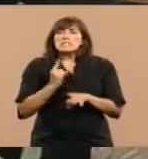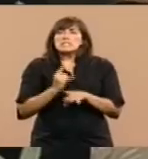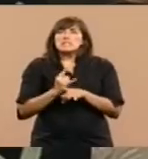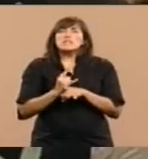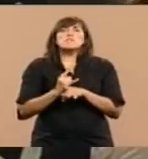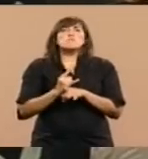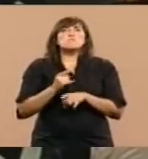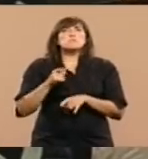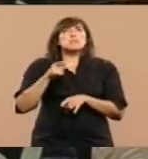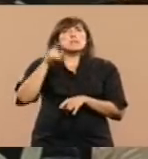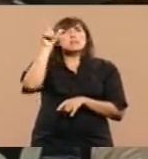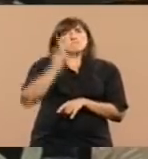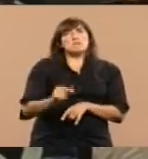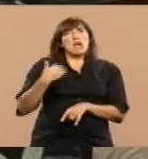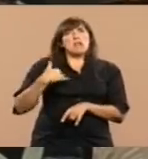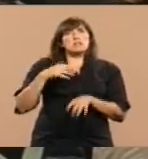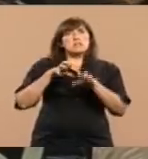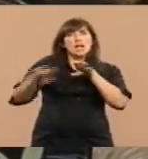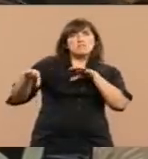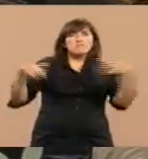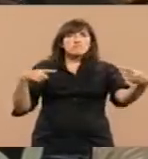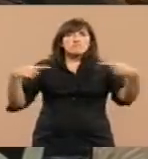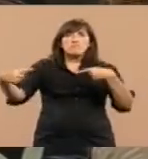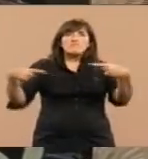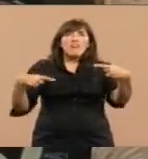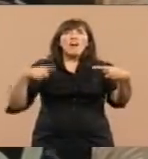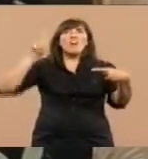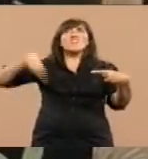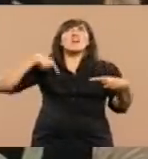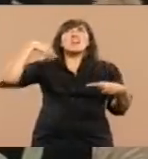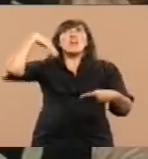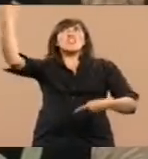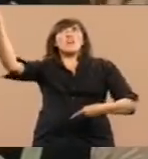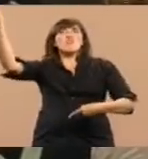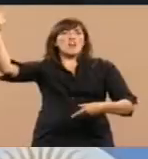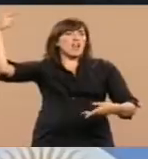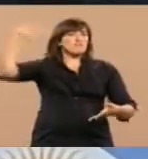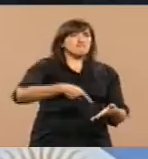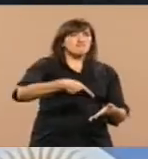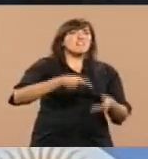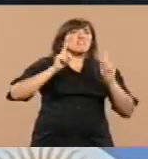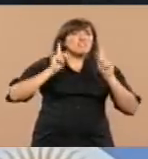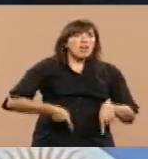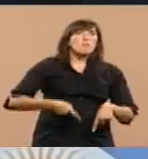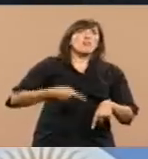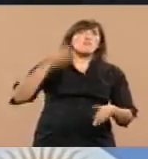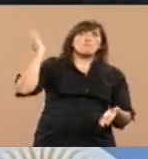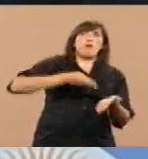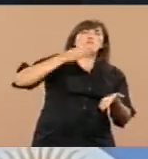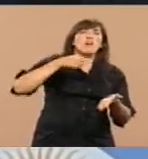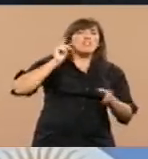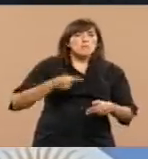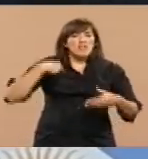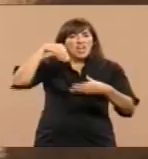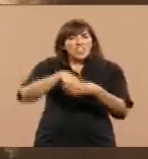dividida, fue derrotada desde afuera y desde adentro. las grandes gestas